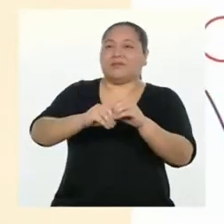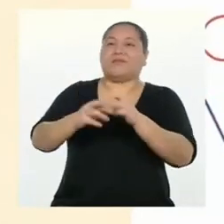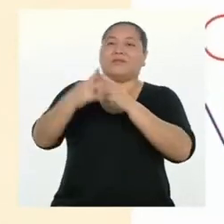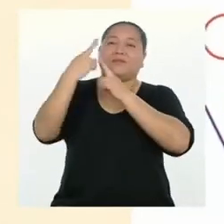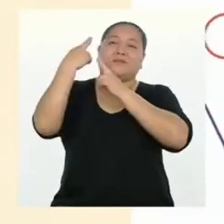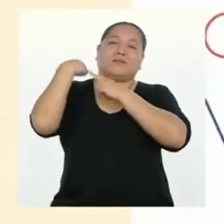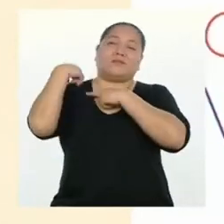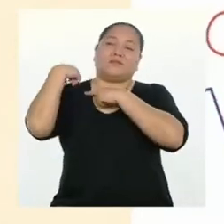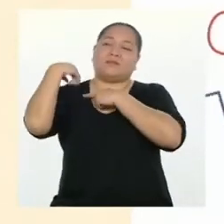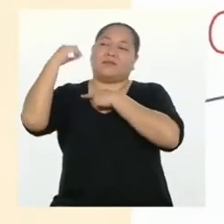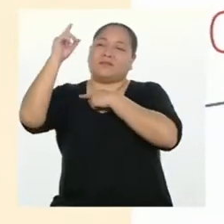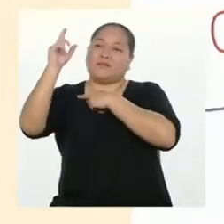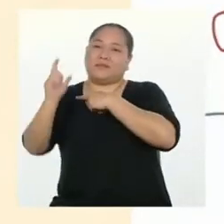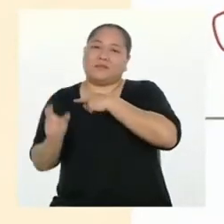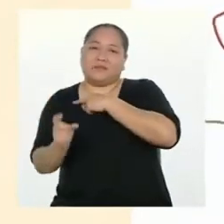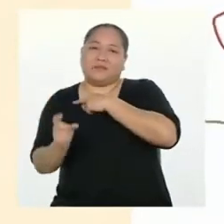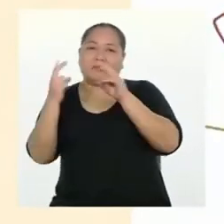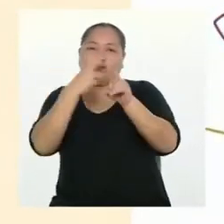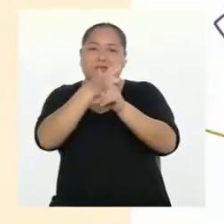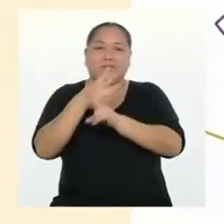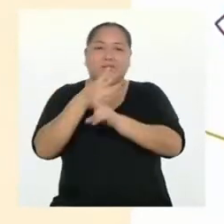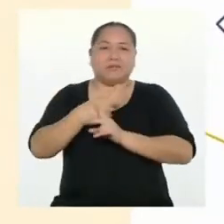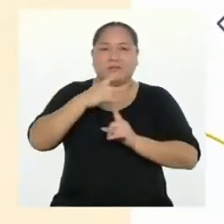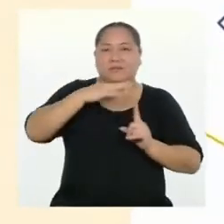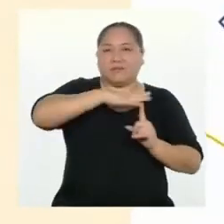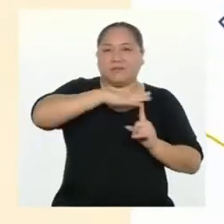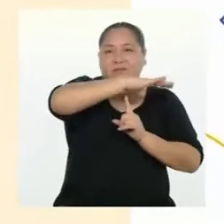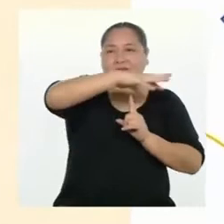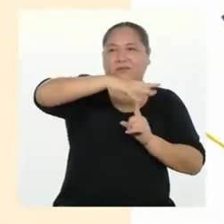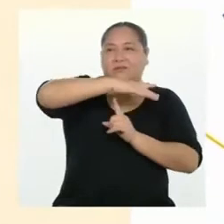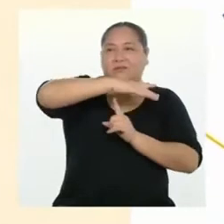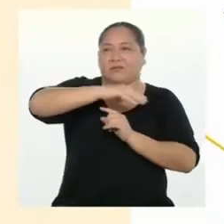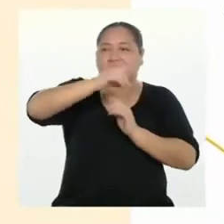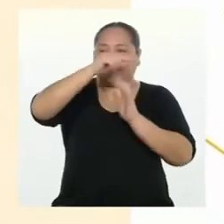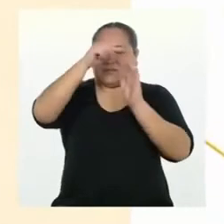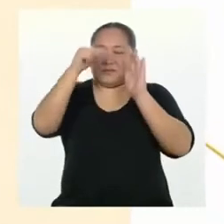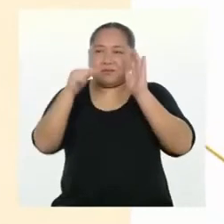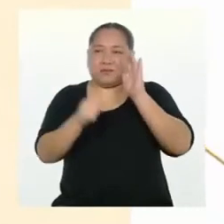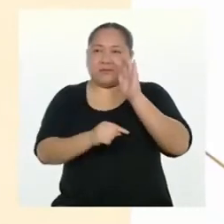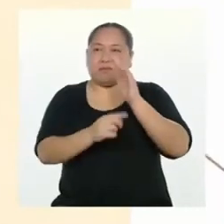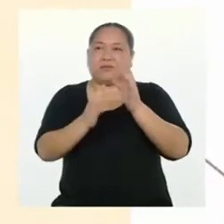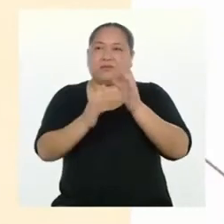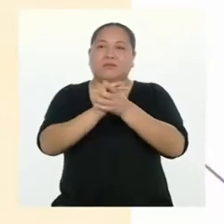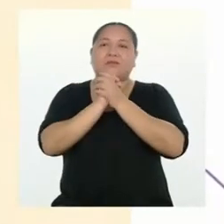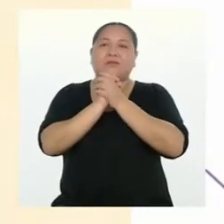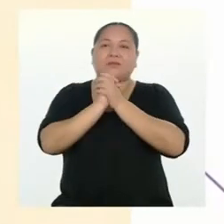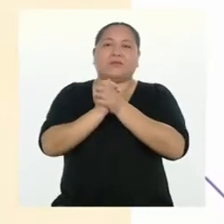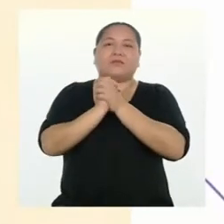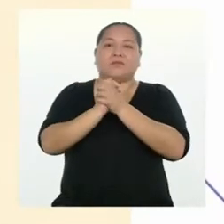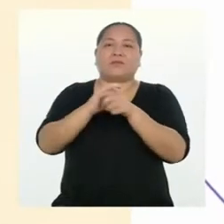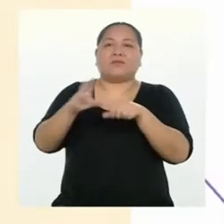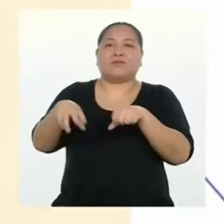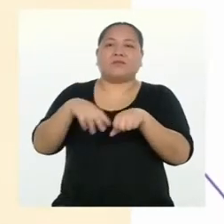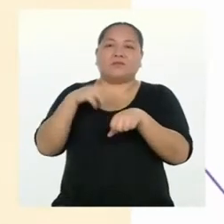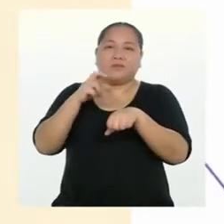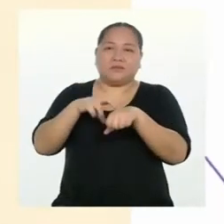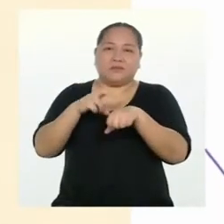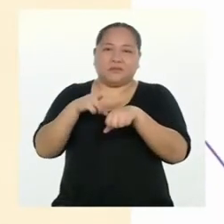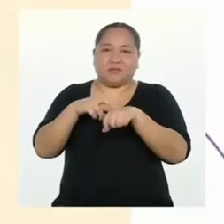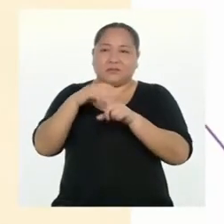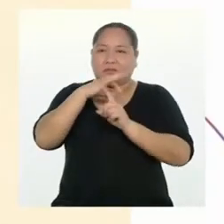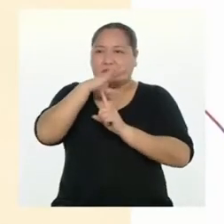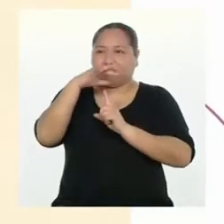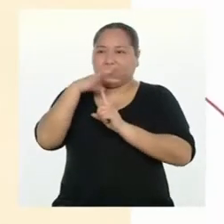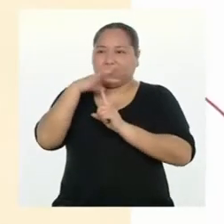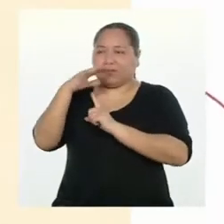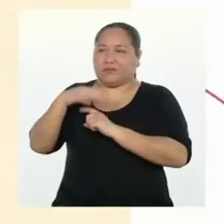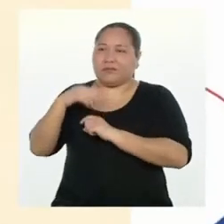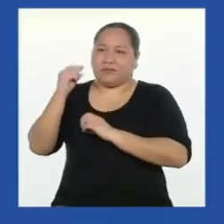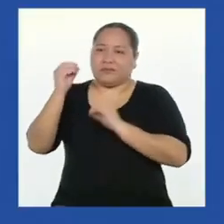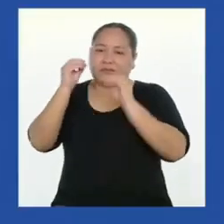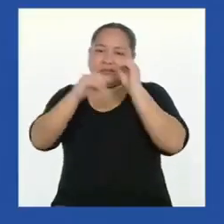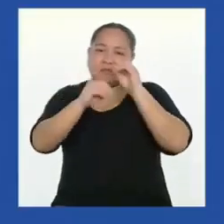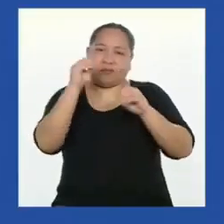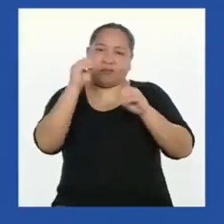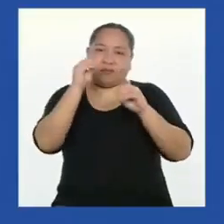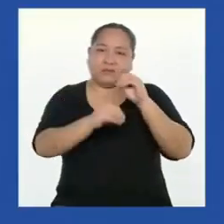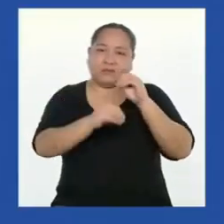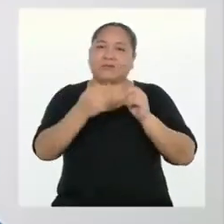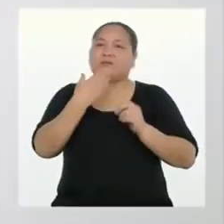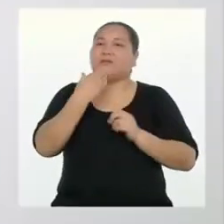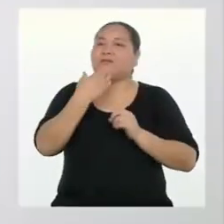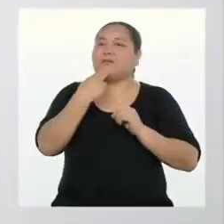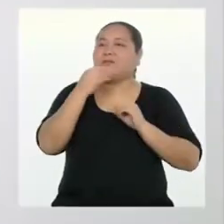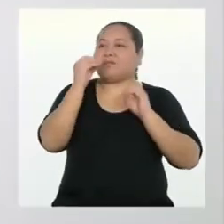el receptor con el cuidado de la naturaleza. Y abajo dice, amigos de la naturaleza, que son quienes están emitiendo el afiche.